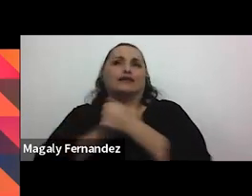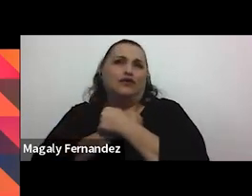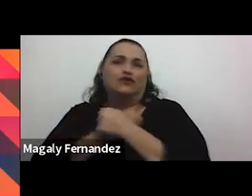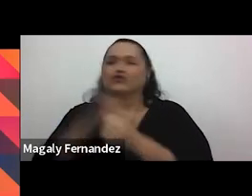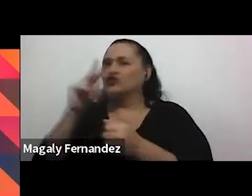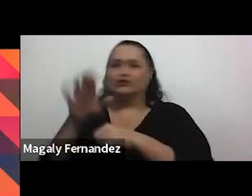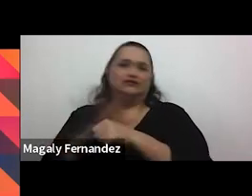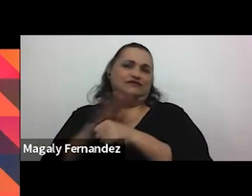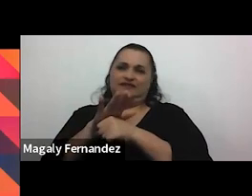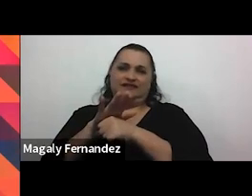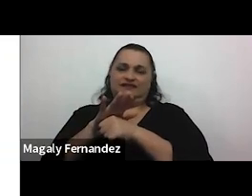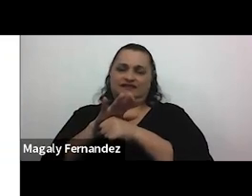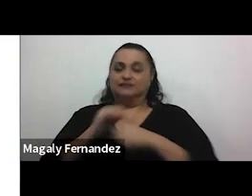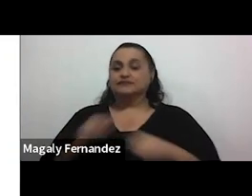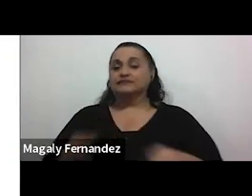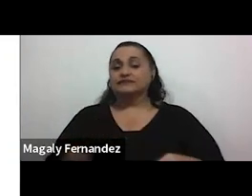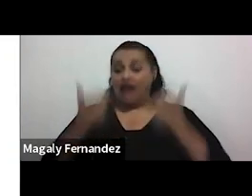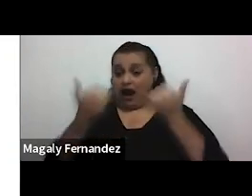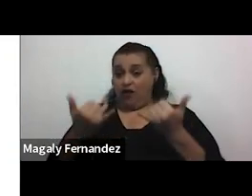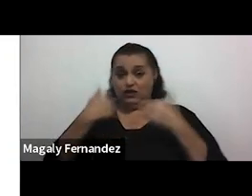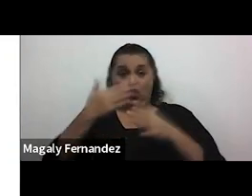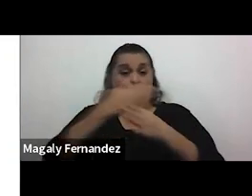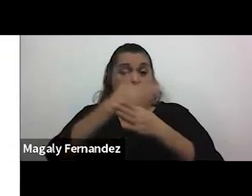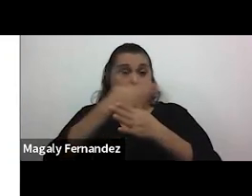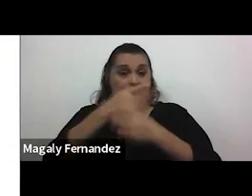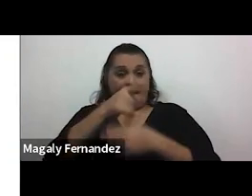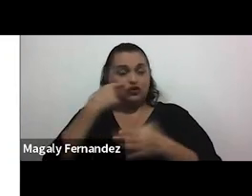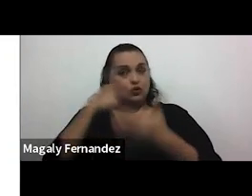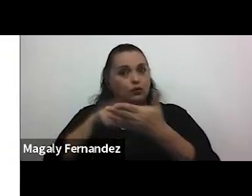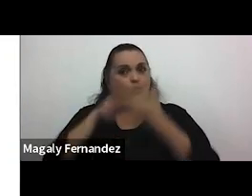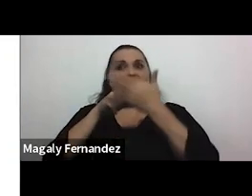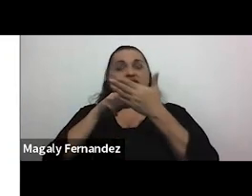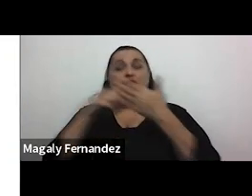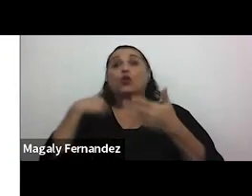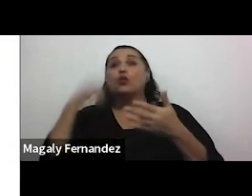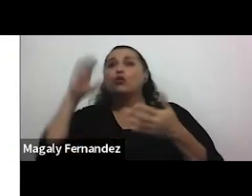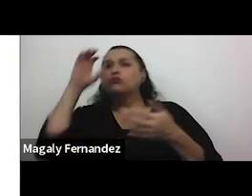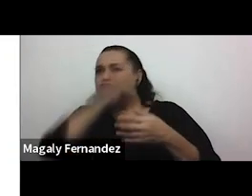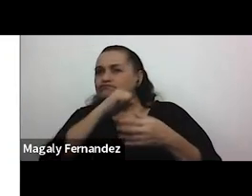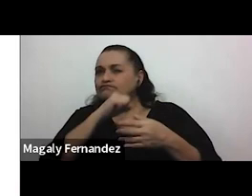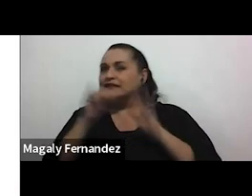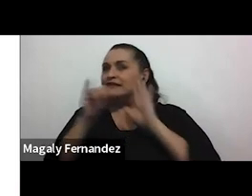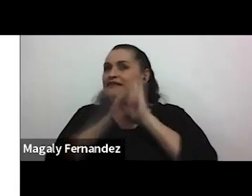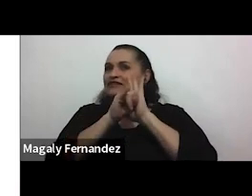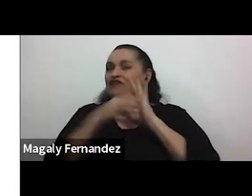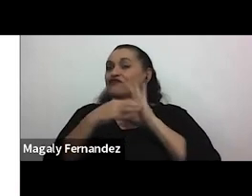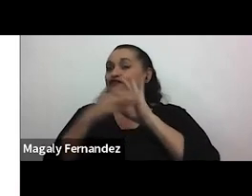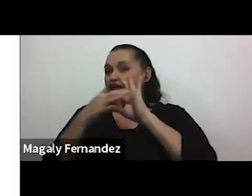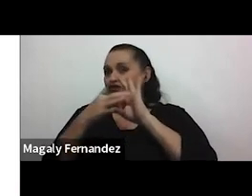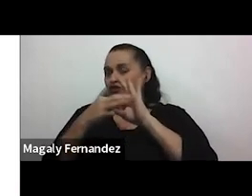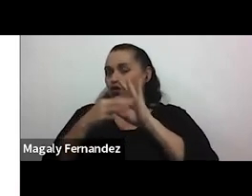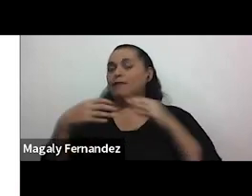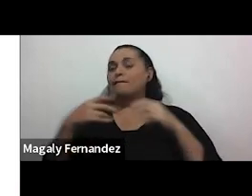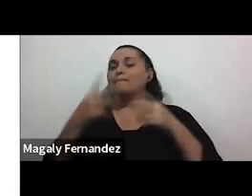y ahora les comparto algunas señales también para identificar una relación de pareja saludable